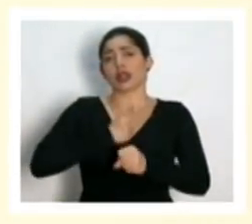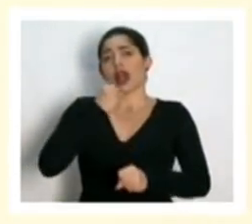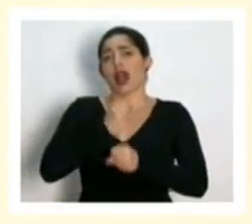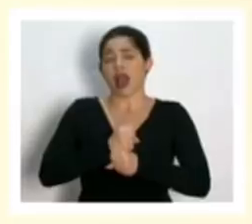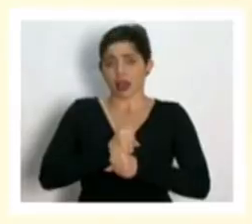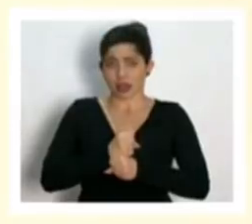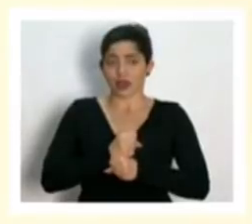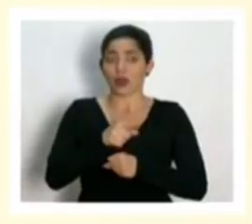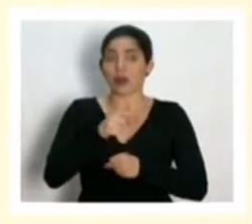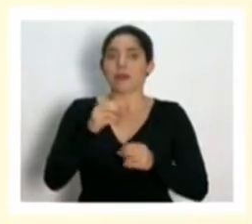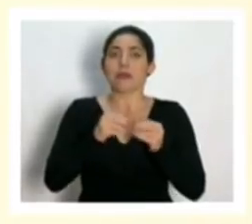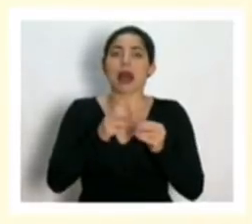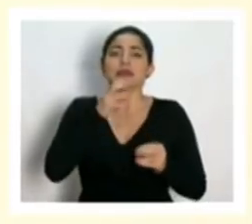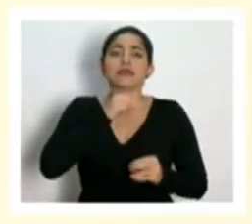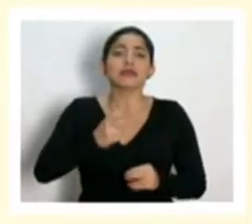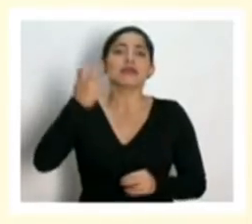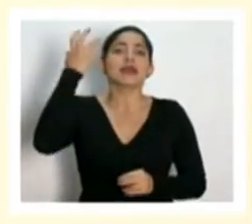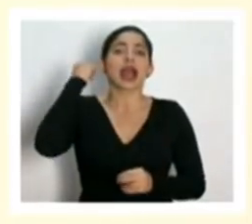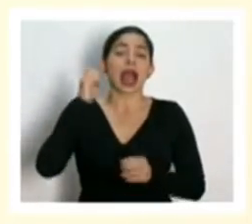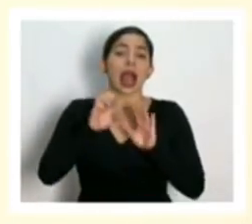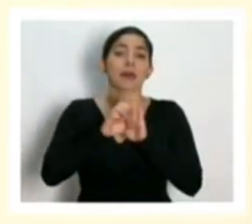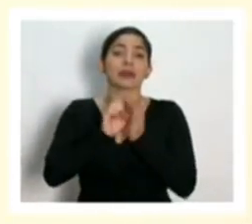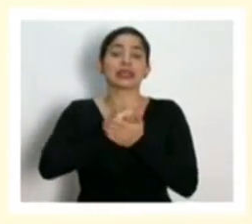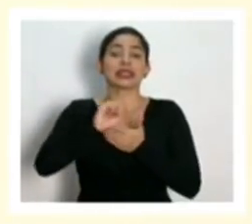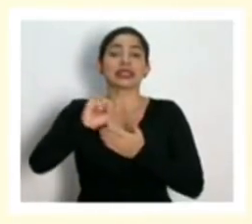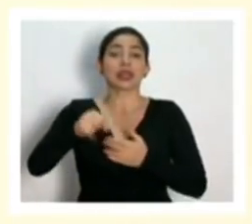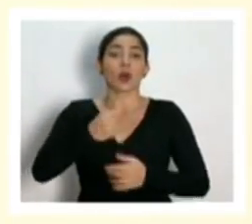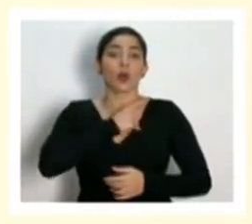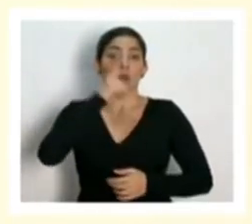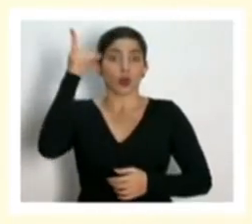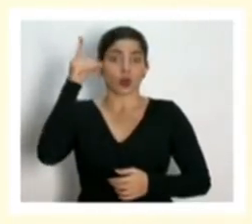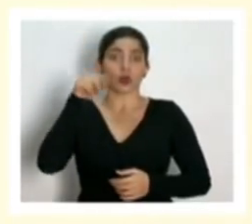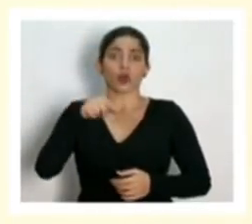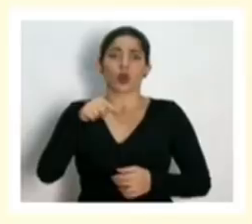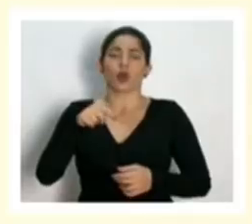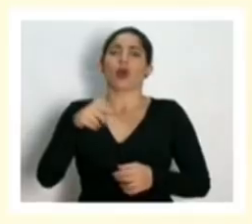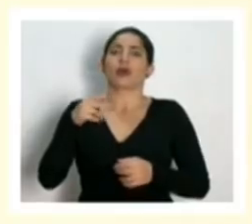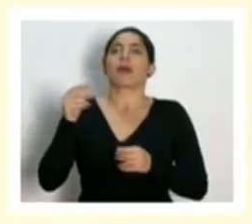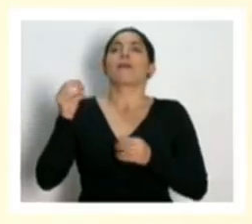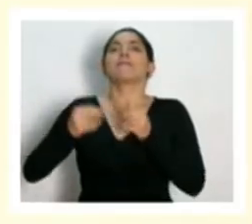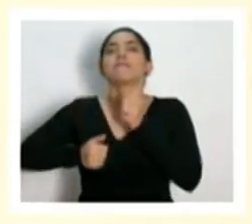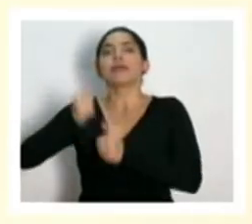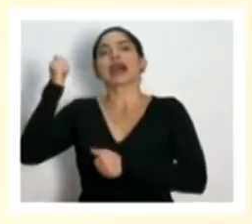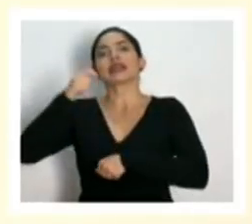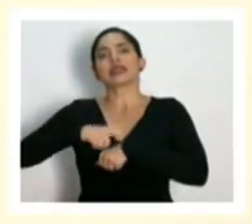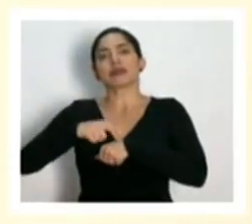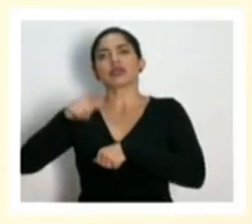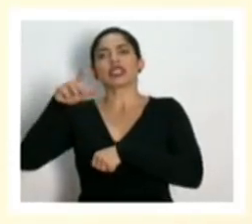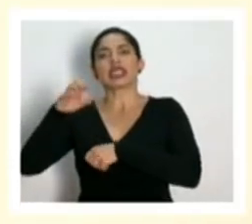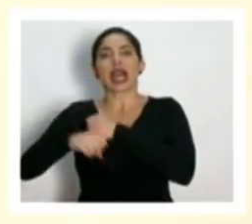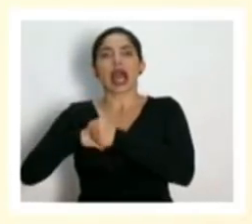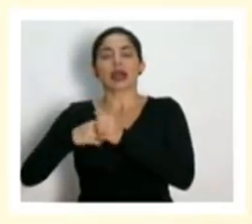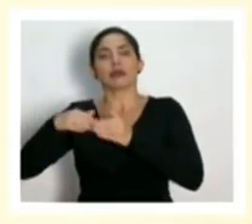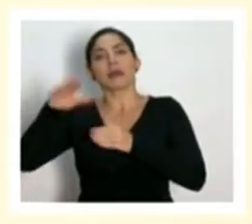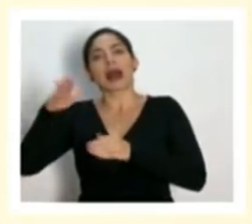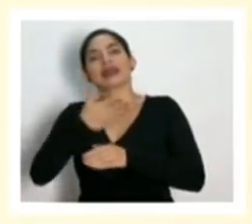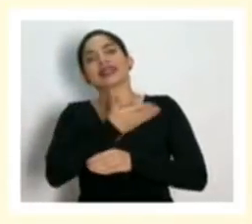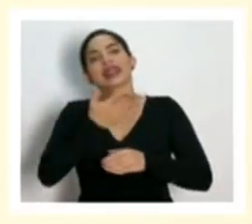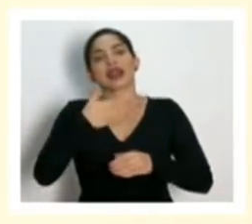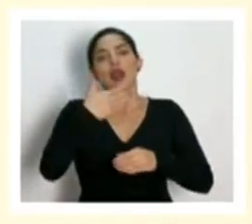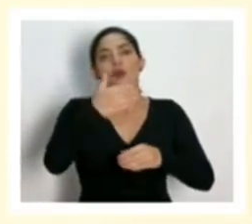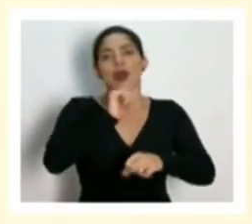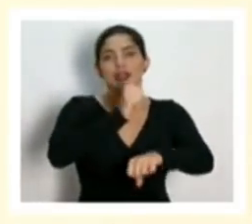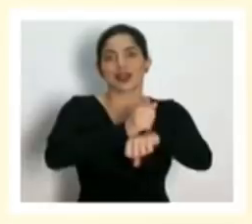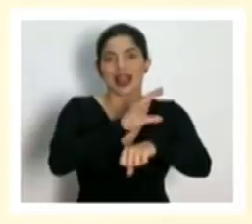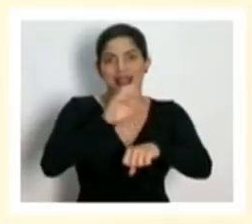infraestructura más vieja. El hospital San Juan de Dios precede la existencia de la caja por un siglo. Pero es lo que